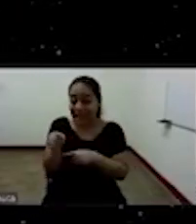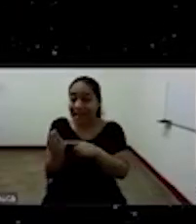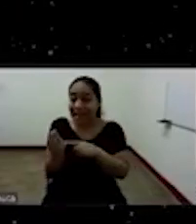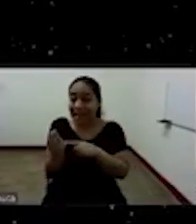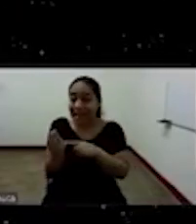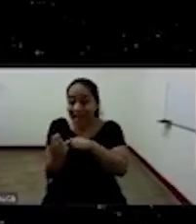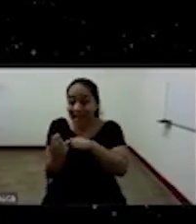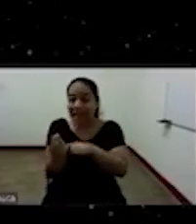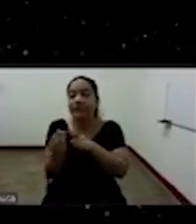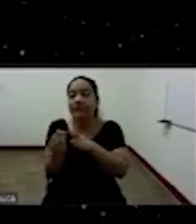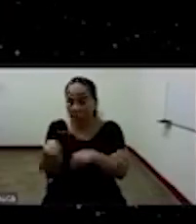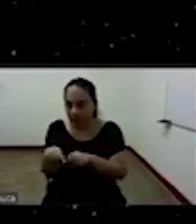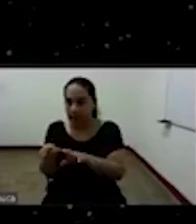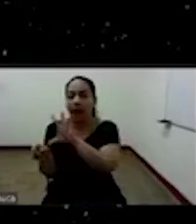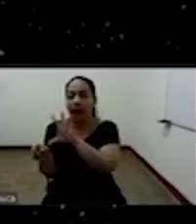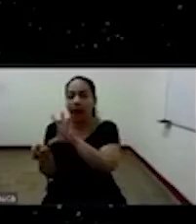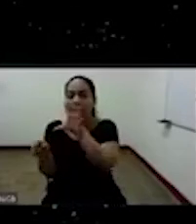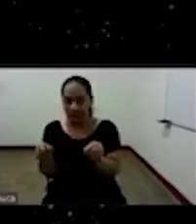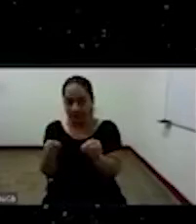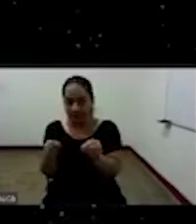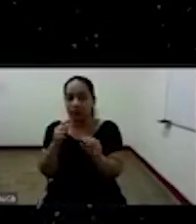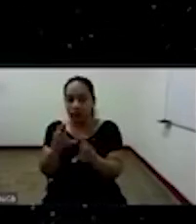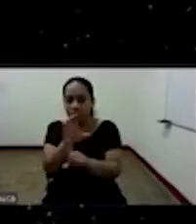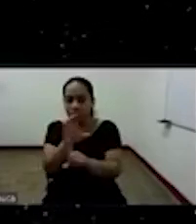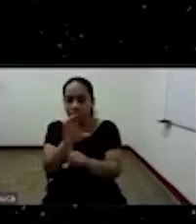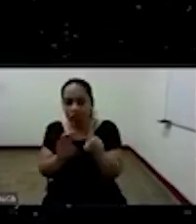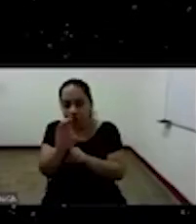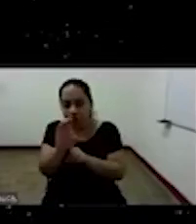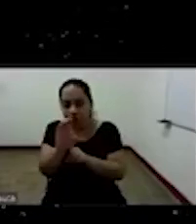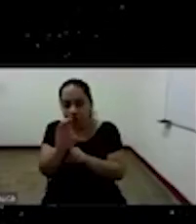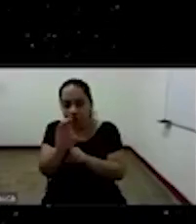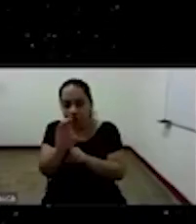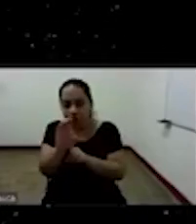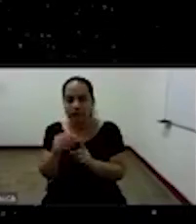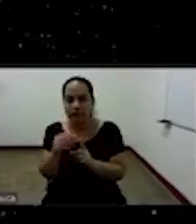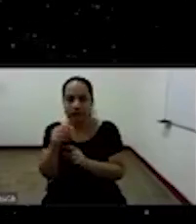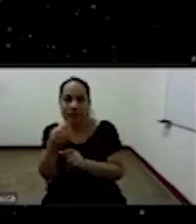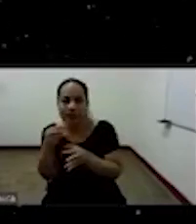y bueno se practica acá también